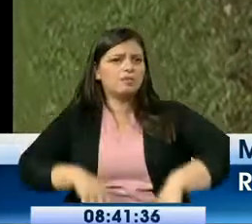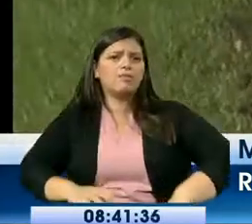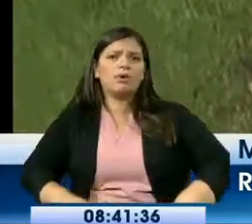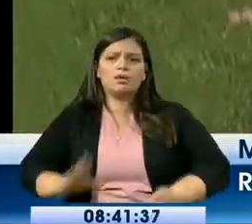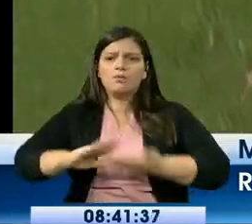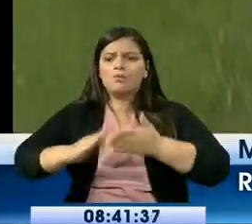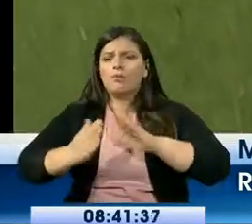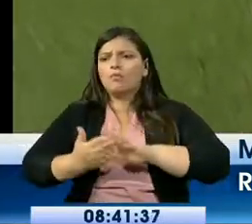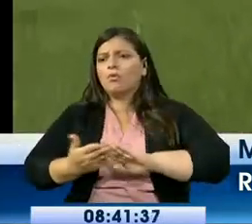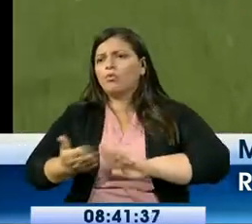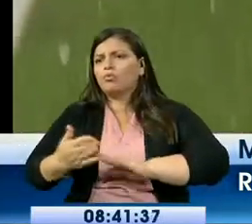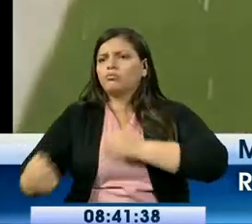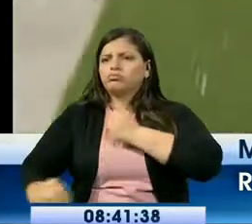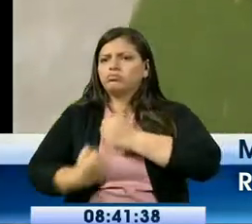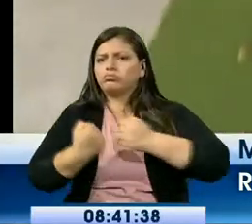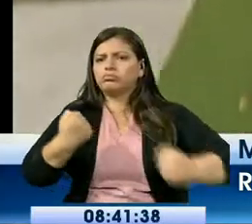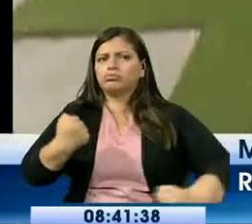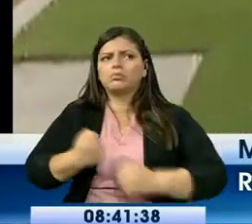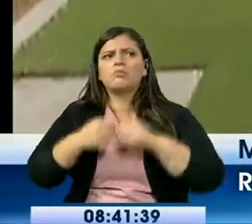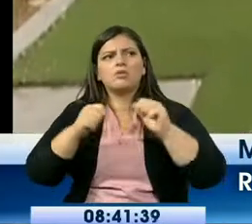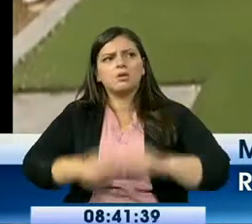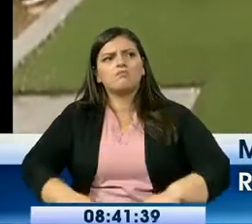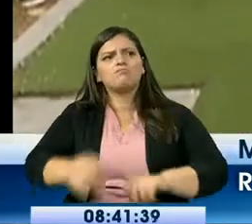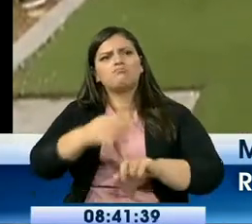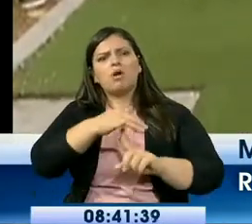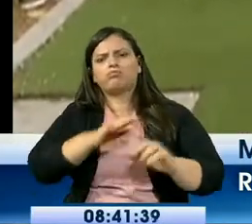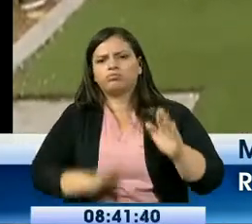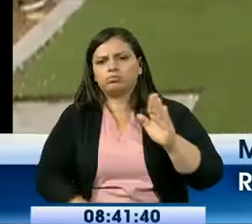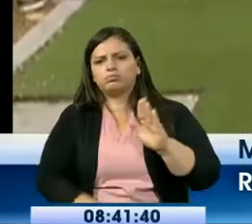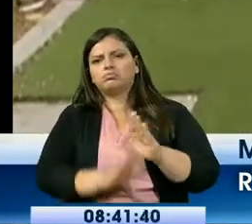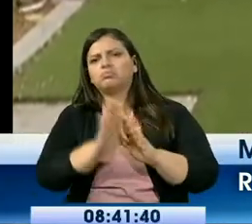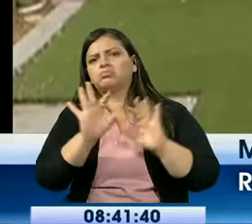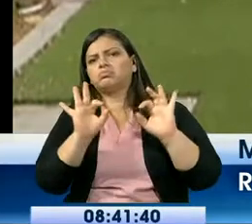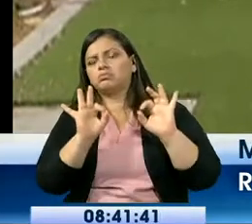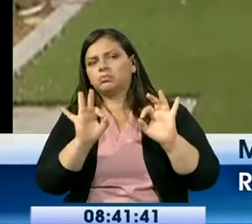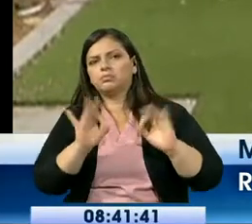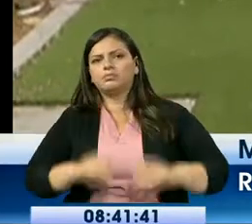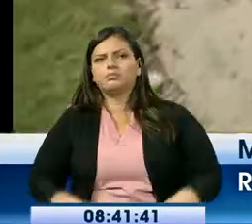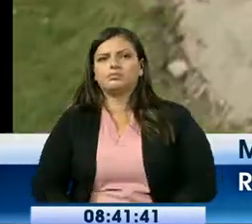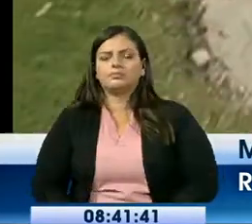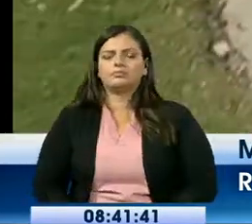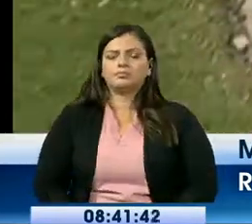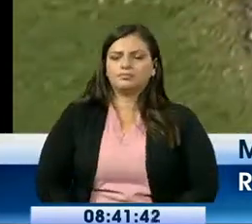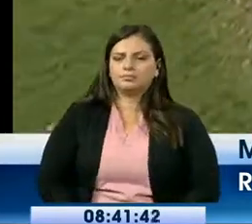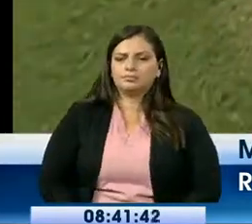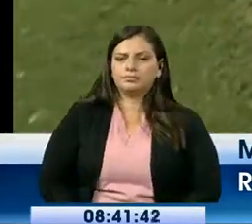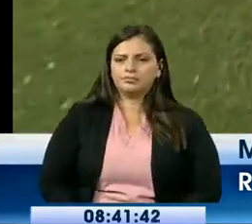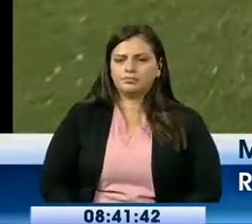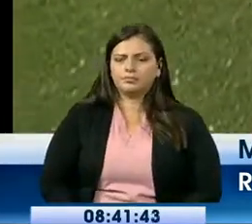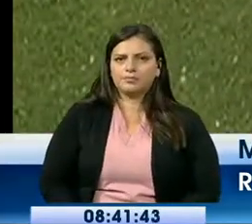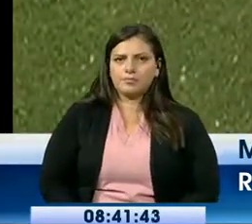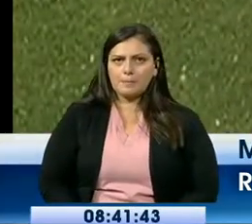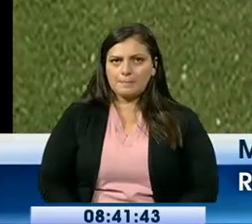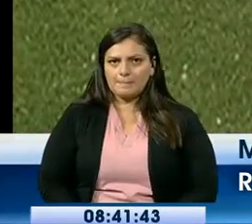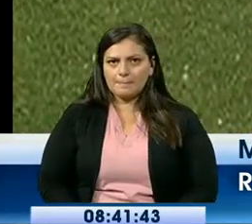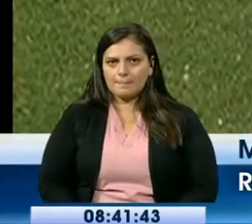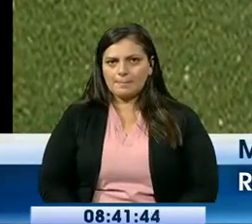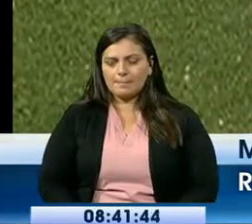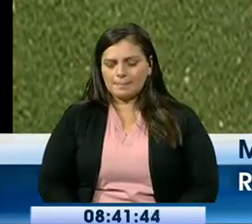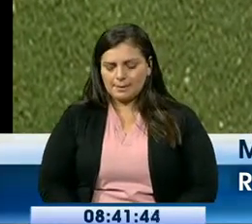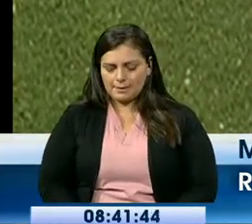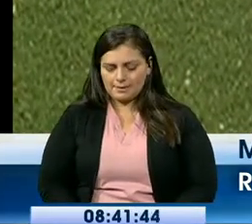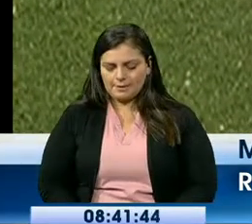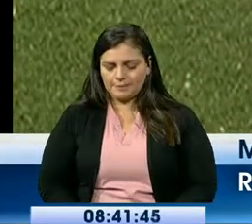Esperan que con el trabajo en equipo se puede impedir que se siga perdiendo la obra pública Informó Roselena